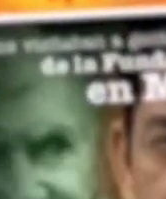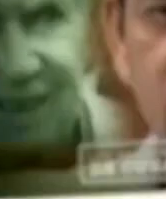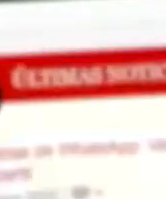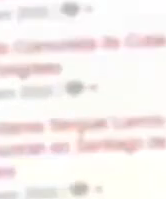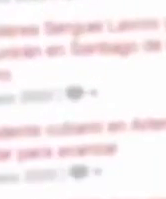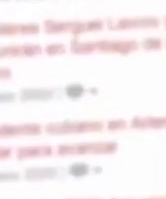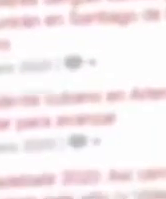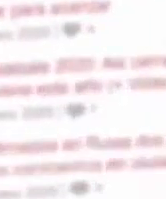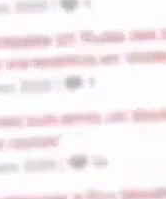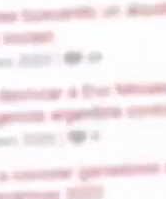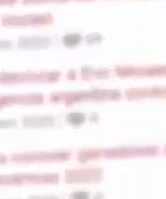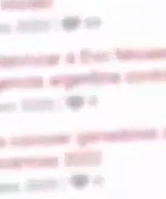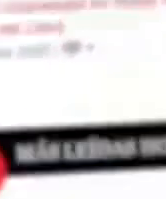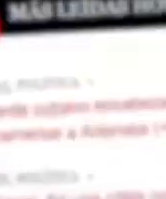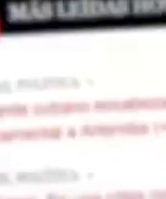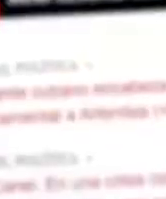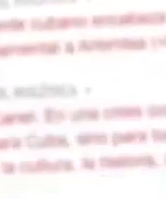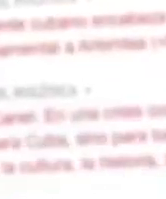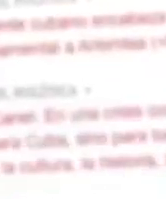la garantía jurídica, la garantía jurídica,